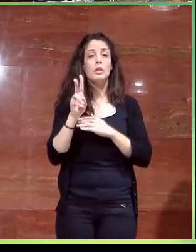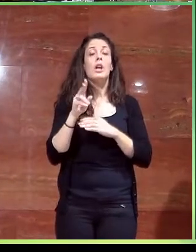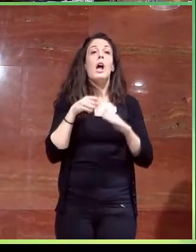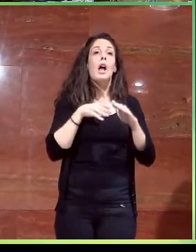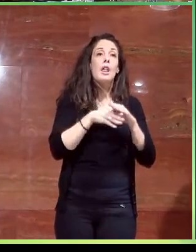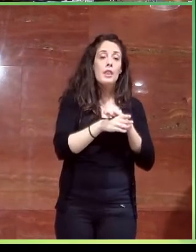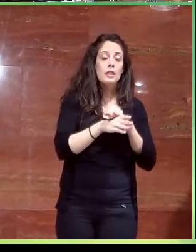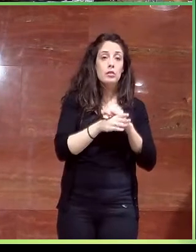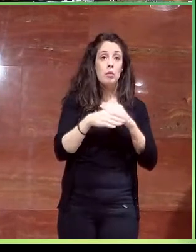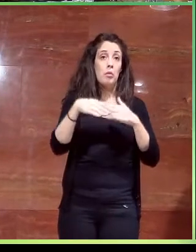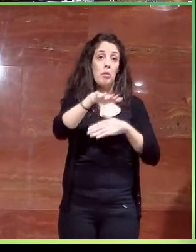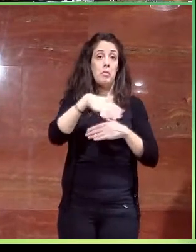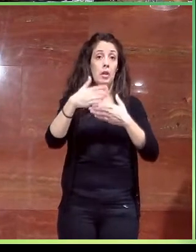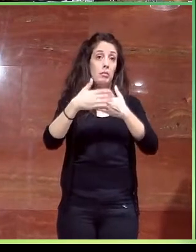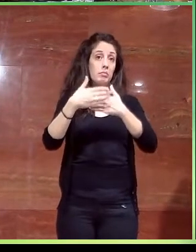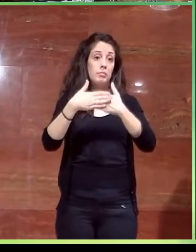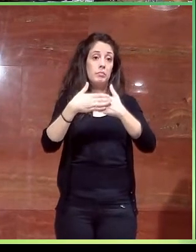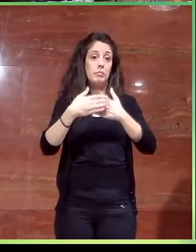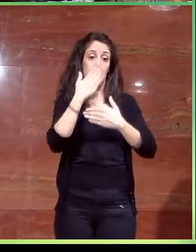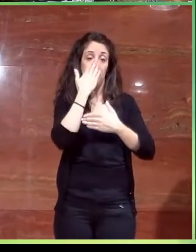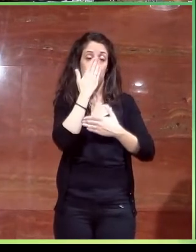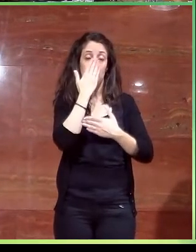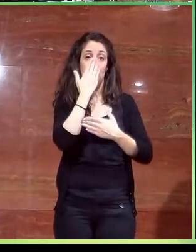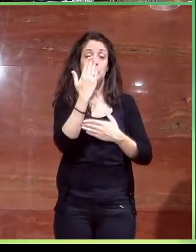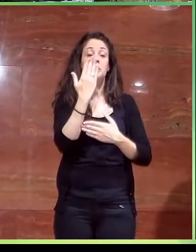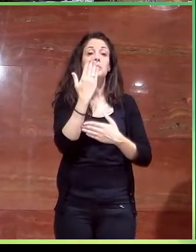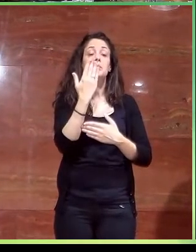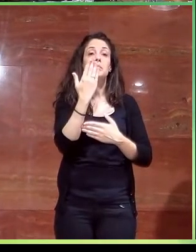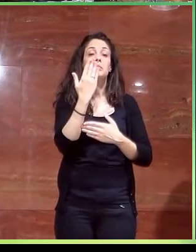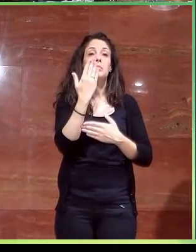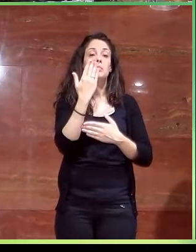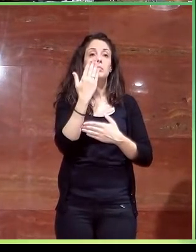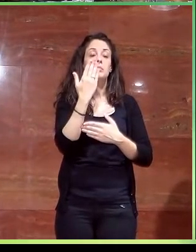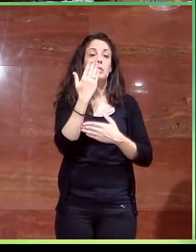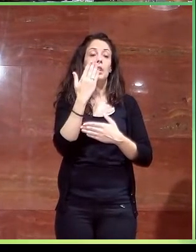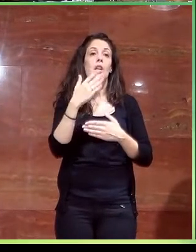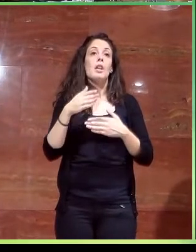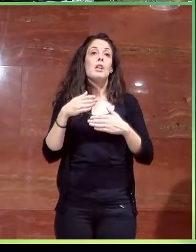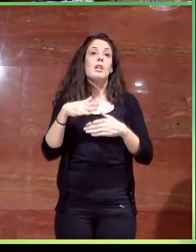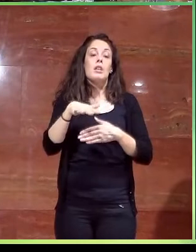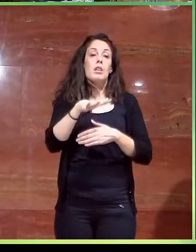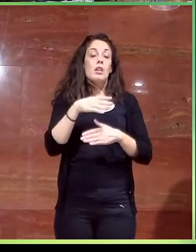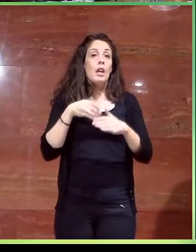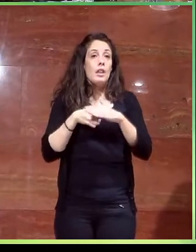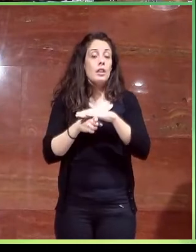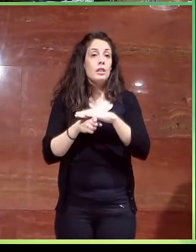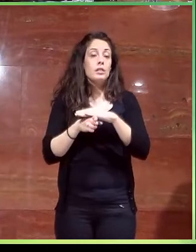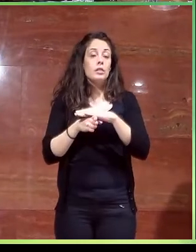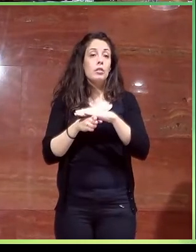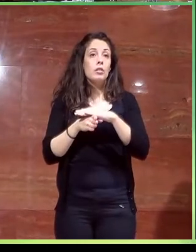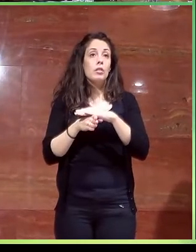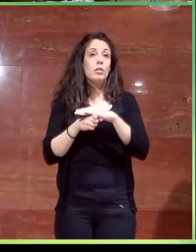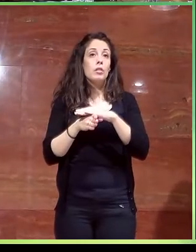la parte de delante, que daría, bueno, el acceso al edificio principalmente es en